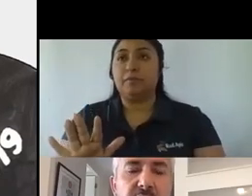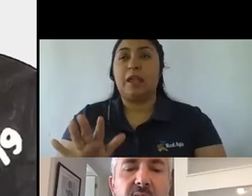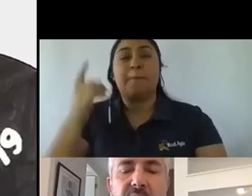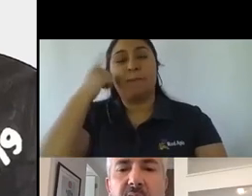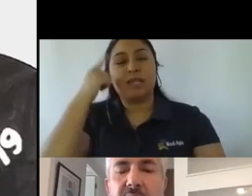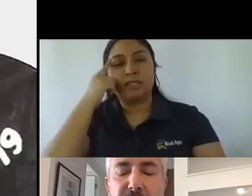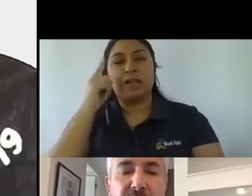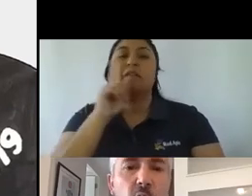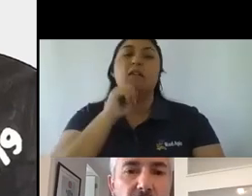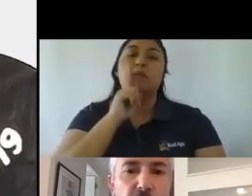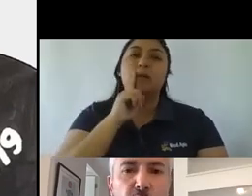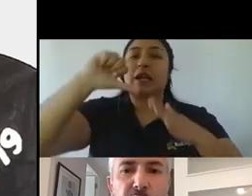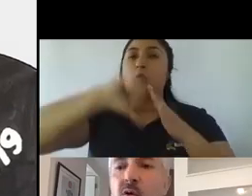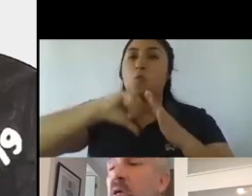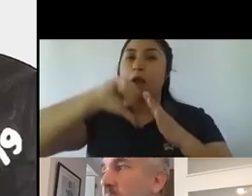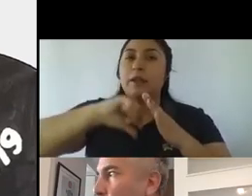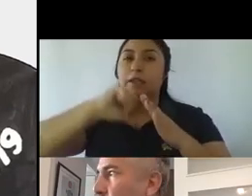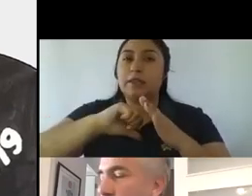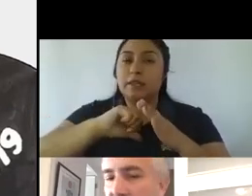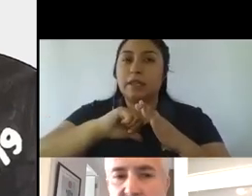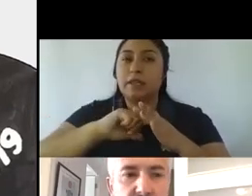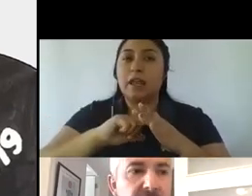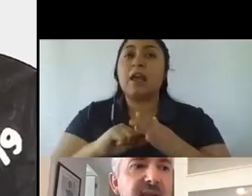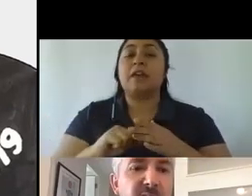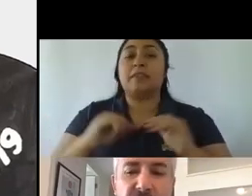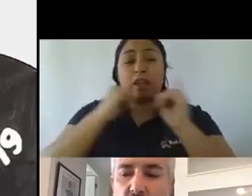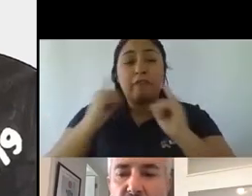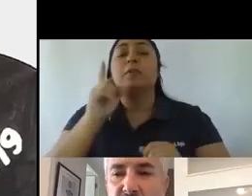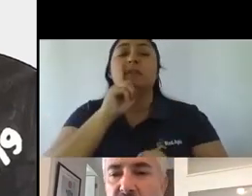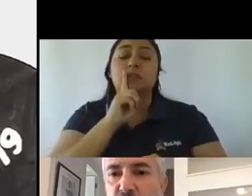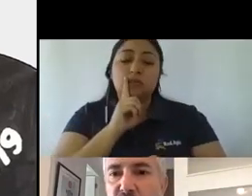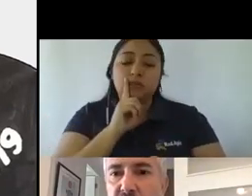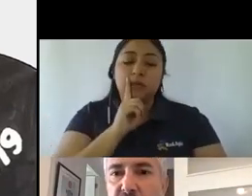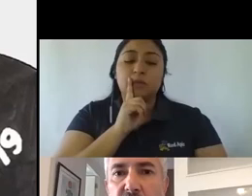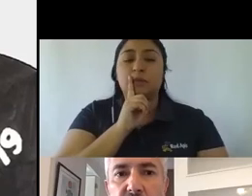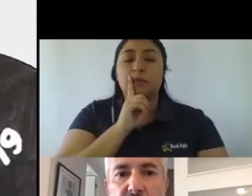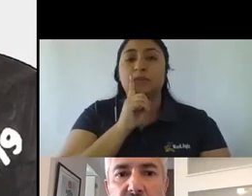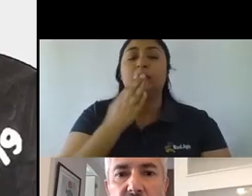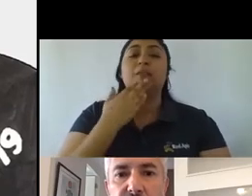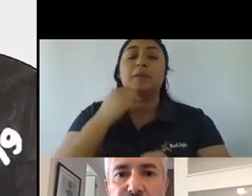cuarentena de la envergadura que tuvimos, y que íbamos a estar en este esquema, digamos, al mes de noviembre,